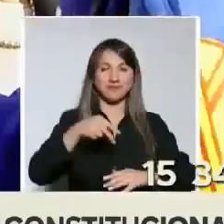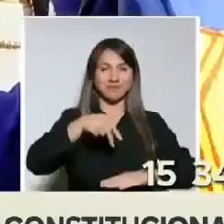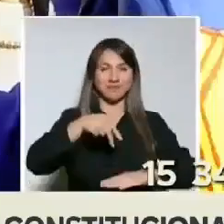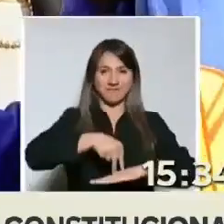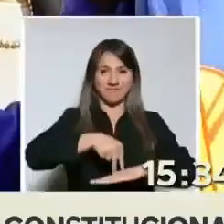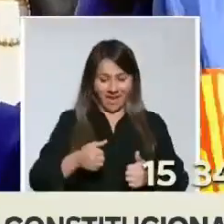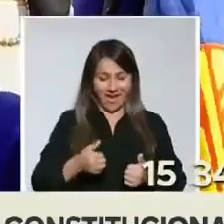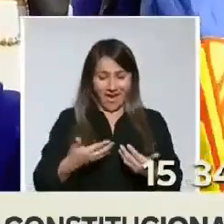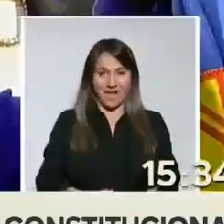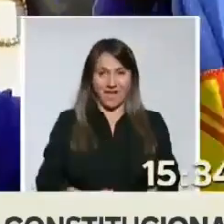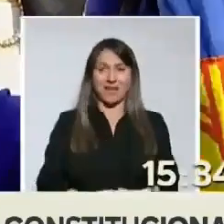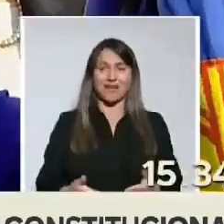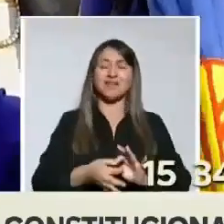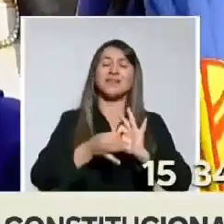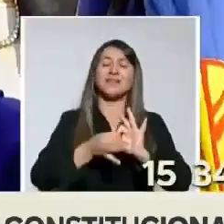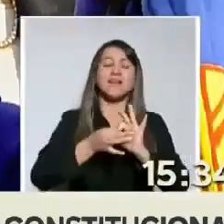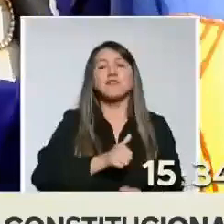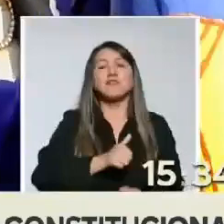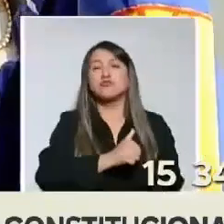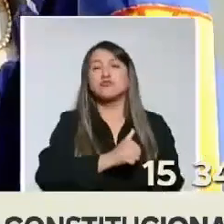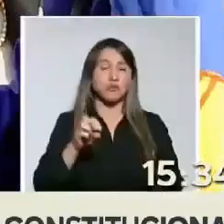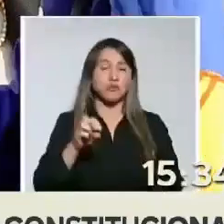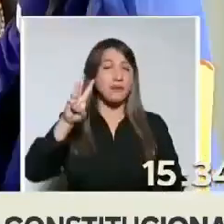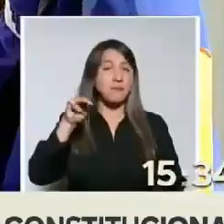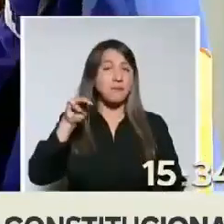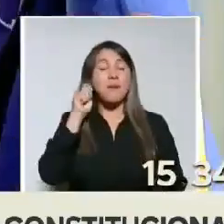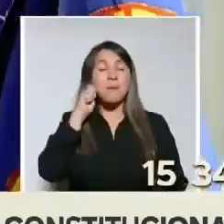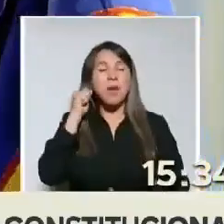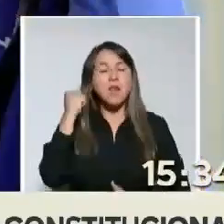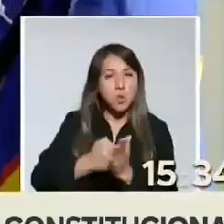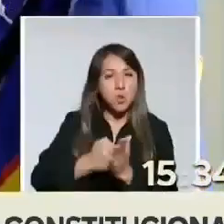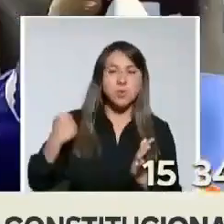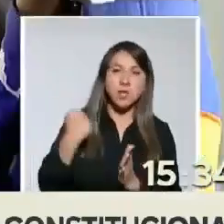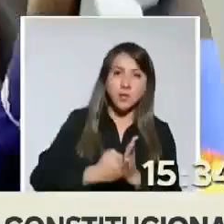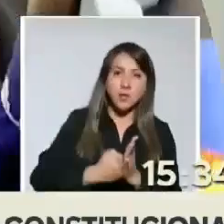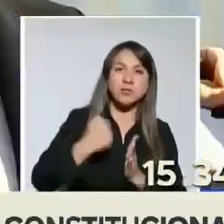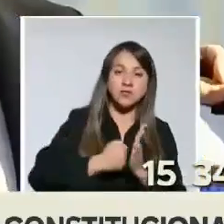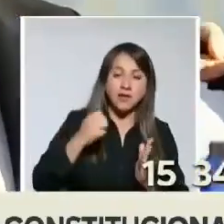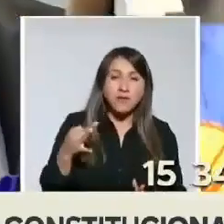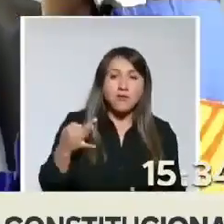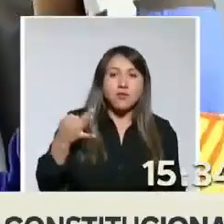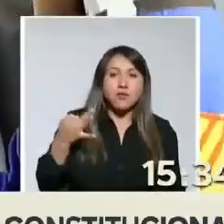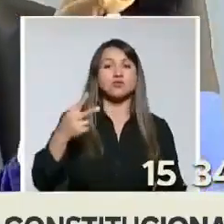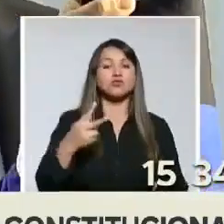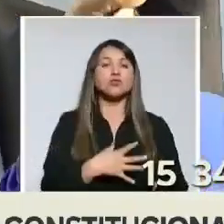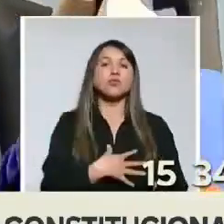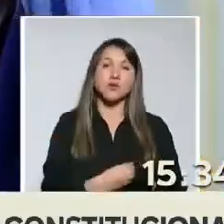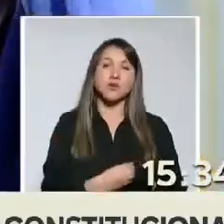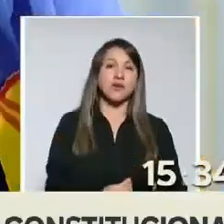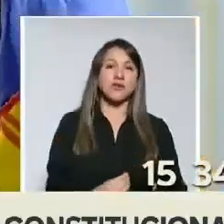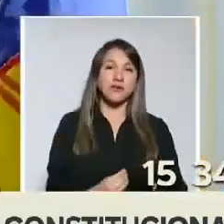Agradecimiento a todas las madres que también luchan por el futuro de sus hijos, Pula Mien.